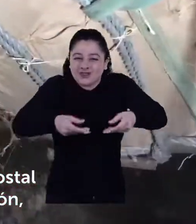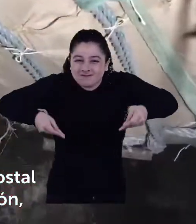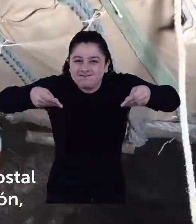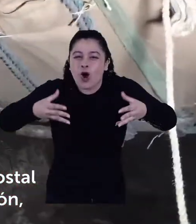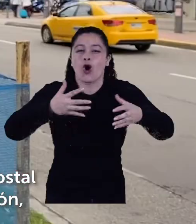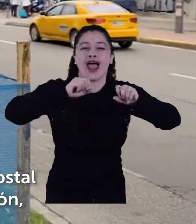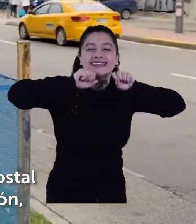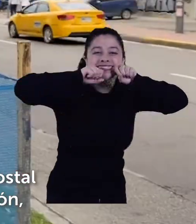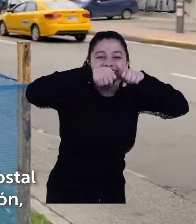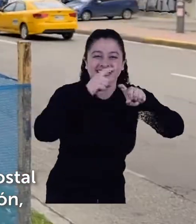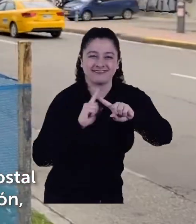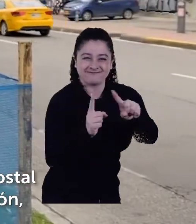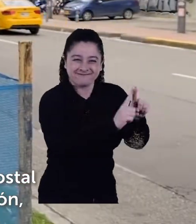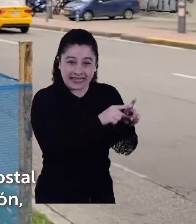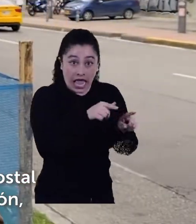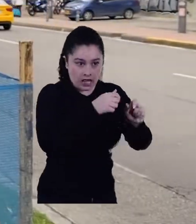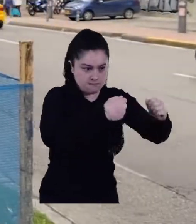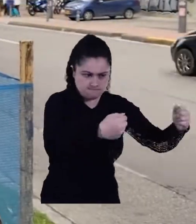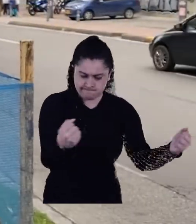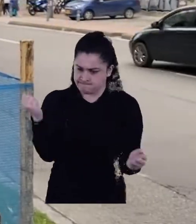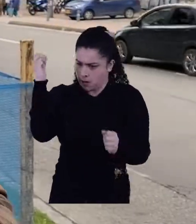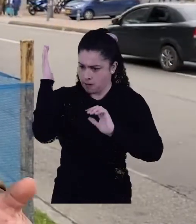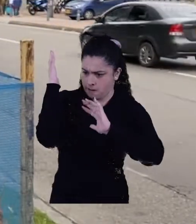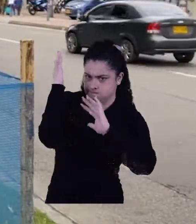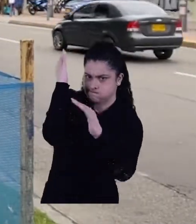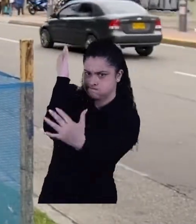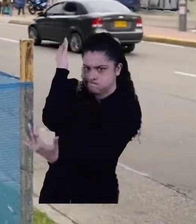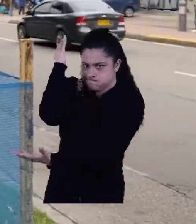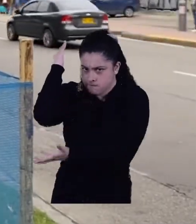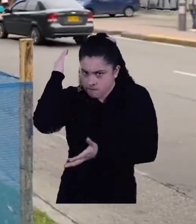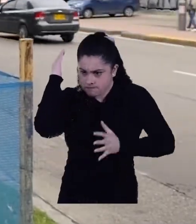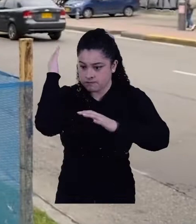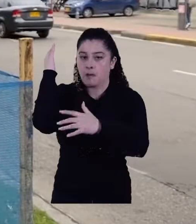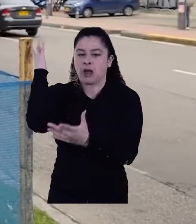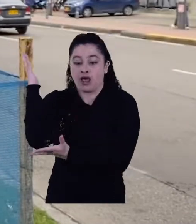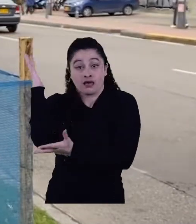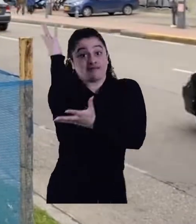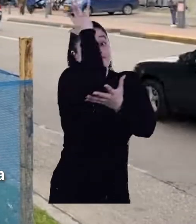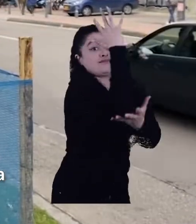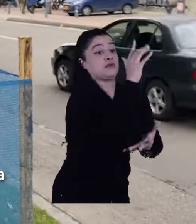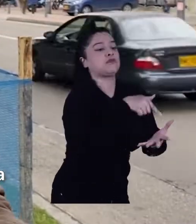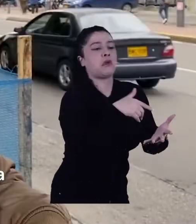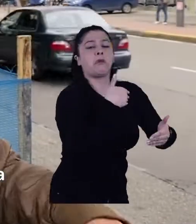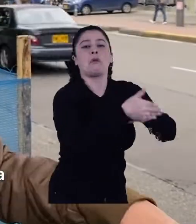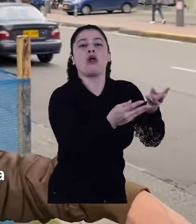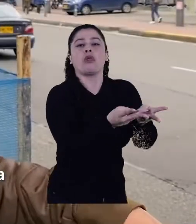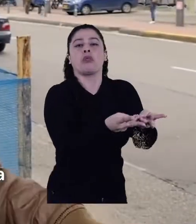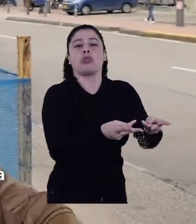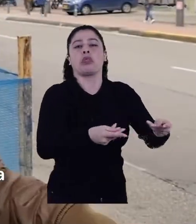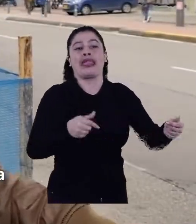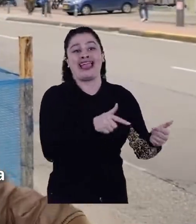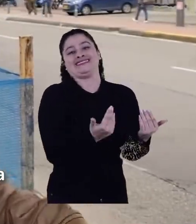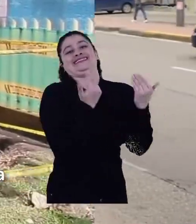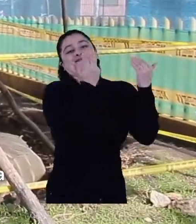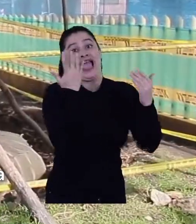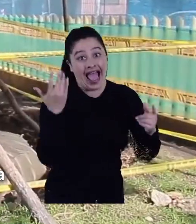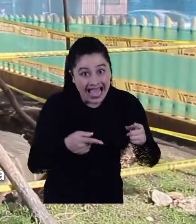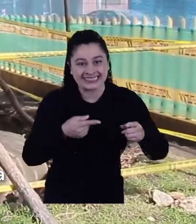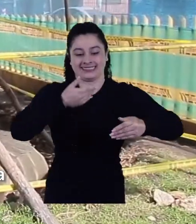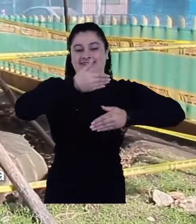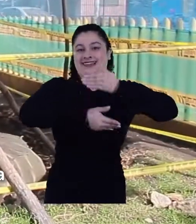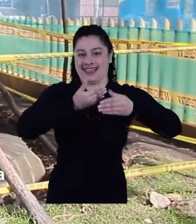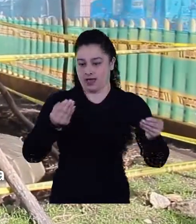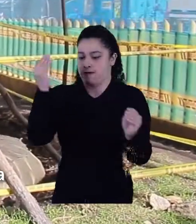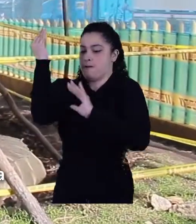que permitan una desintegración o sean biodegradables cuando se plante el árbol nuevamente se dejan raíces de sostén